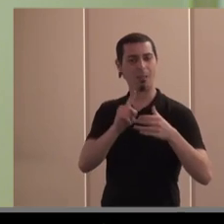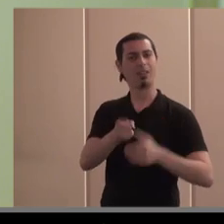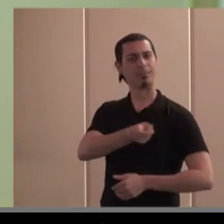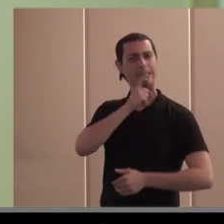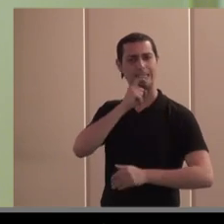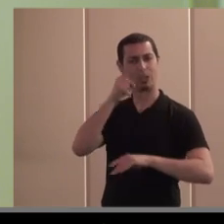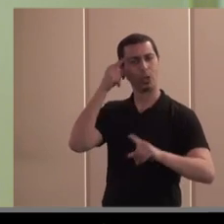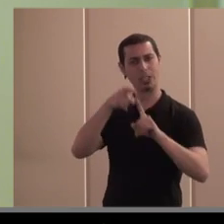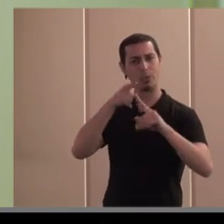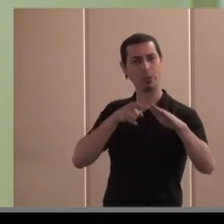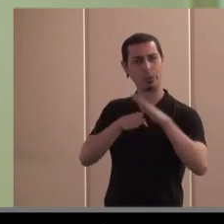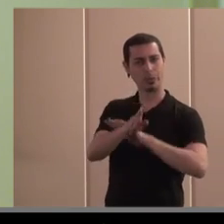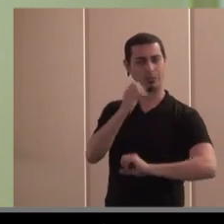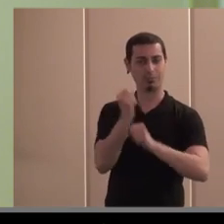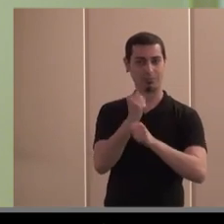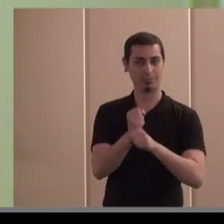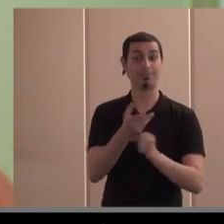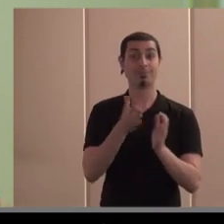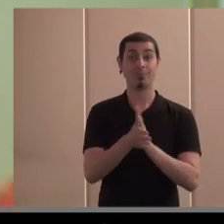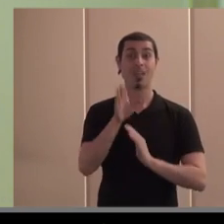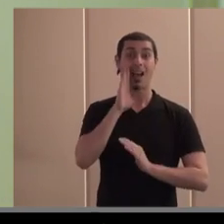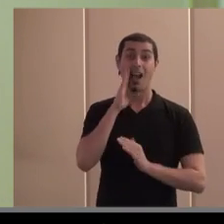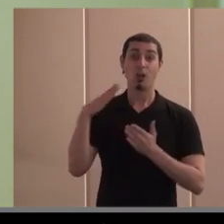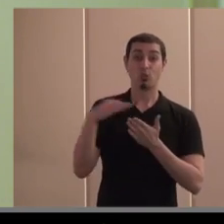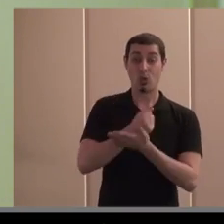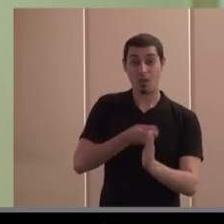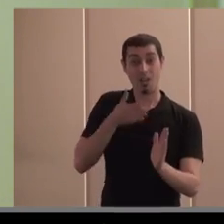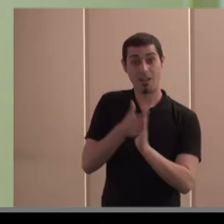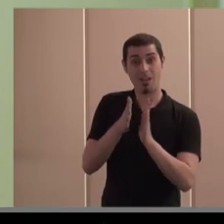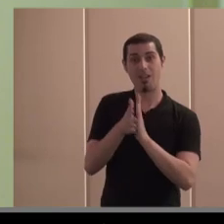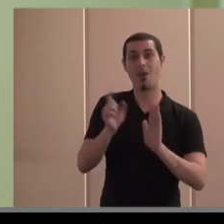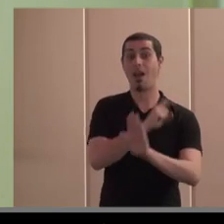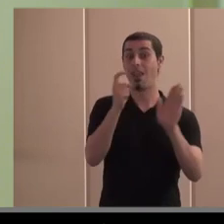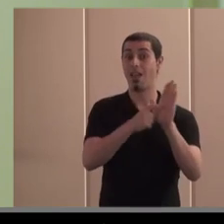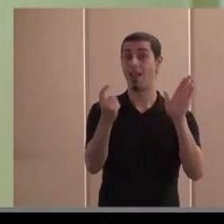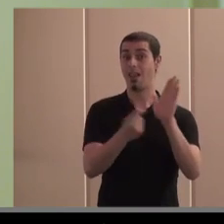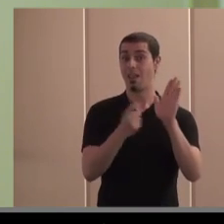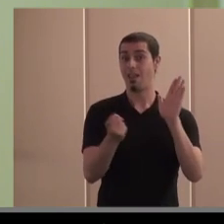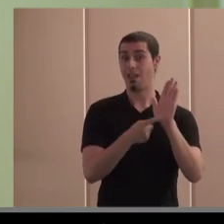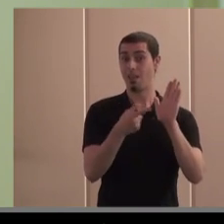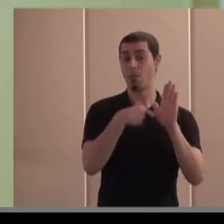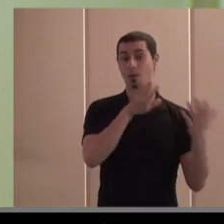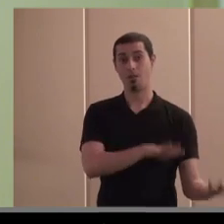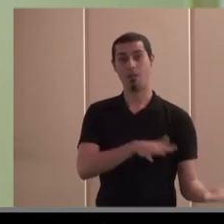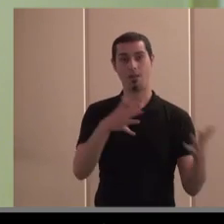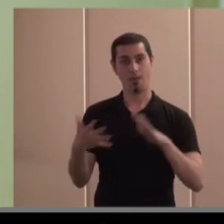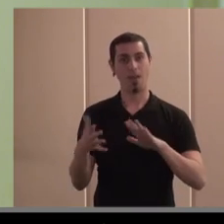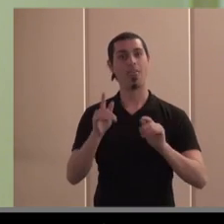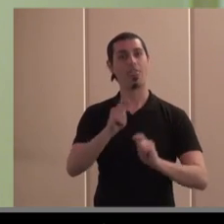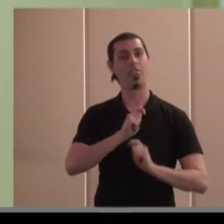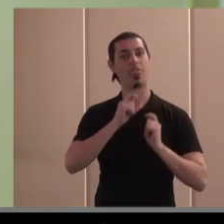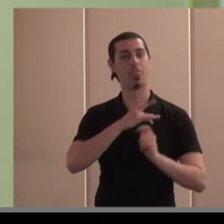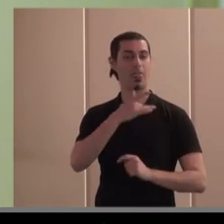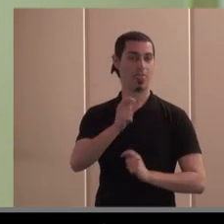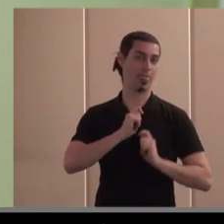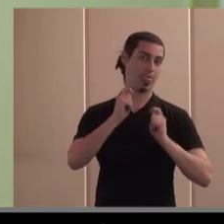dificultades para acceder al mercado laboral. Con lo cual, bajo todo este paraguas, cada una de estas fórmulas jurídicas, en su diferente manera de actuar, contribuyen o dan